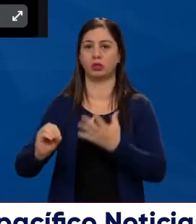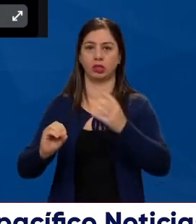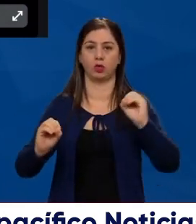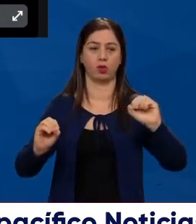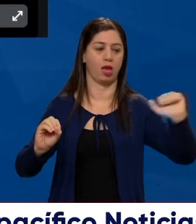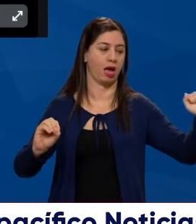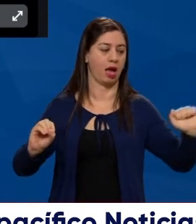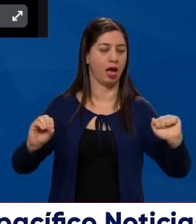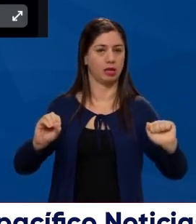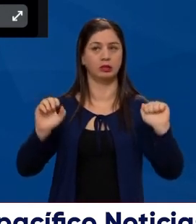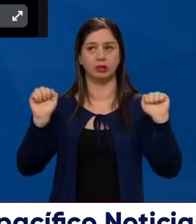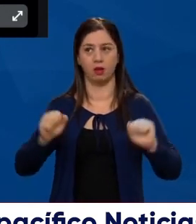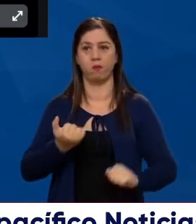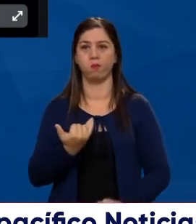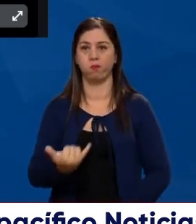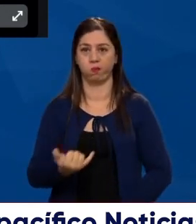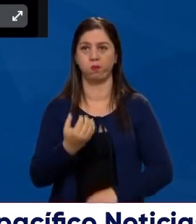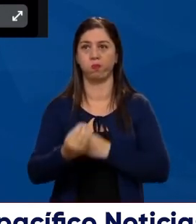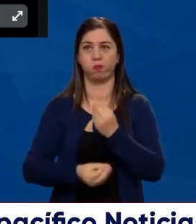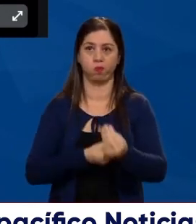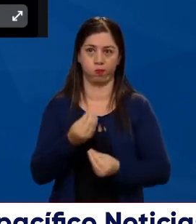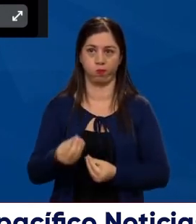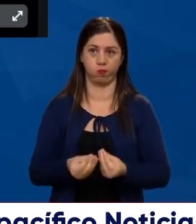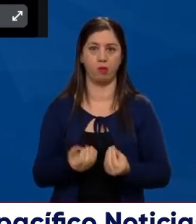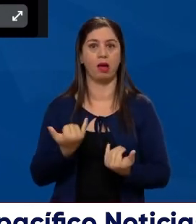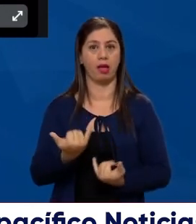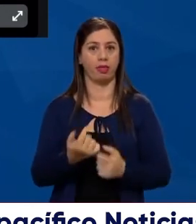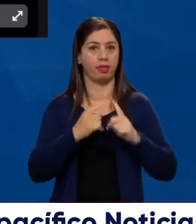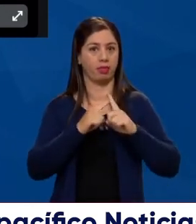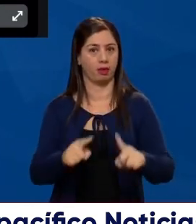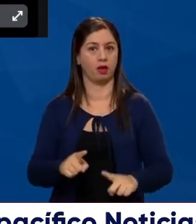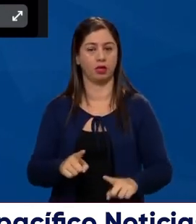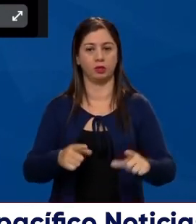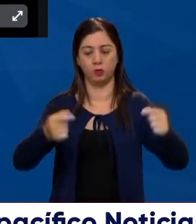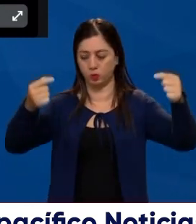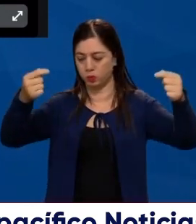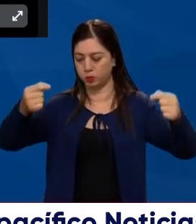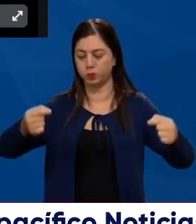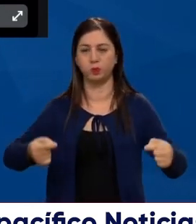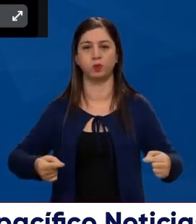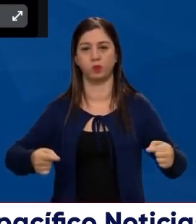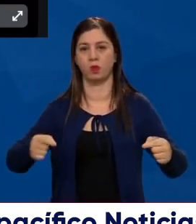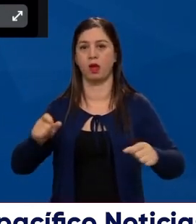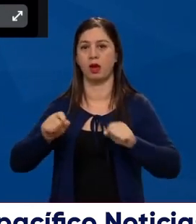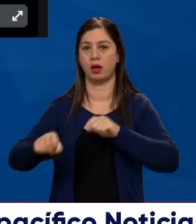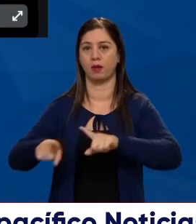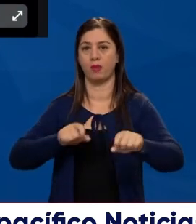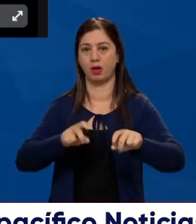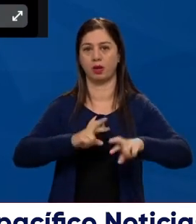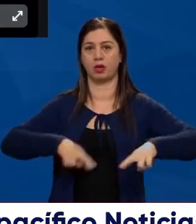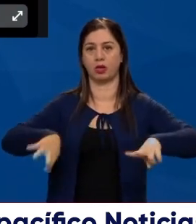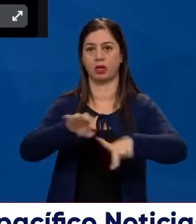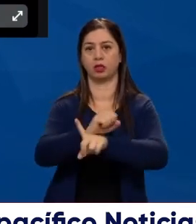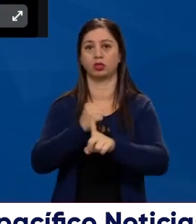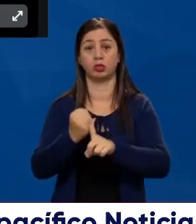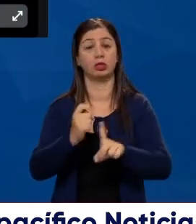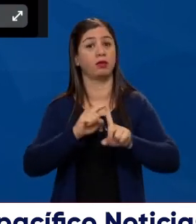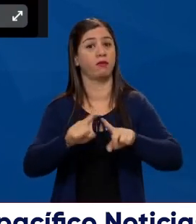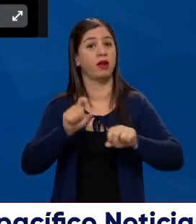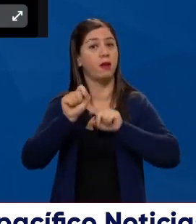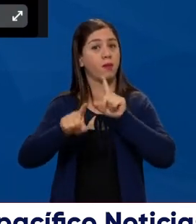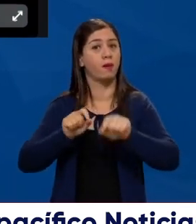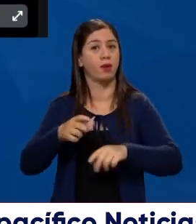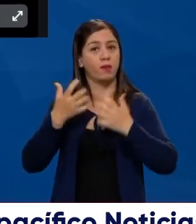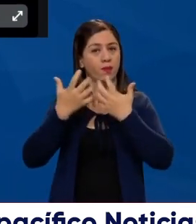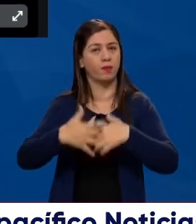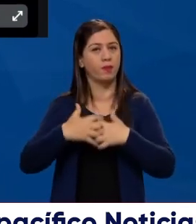entonces, sí se cubre ese parámetro, para que, esa es la diferencia entre un sondeo, que se hace por redes, y una encuesta estructurada, que se